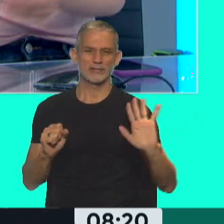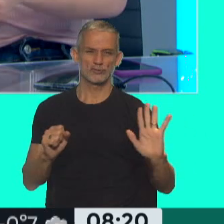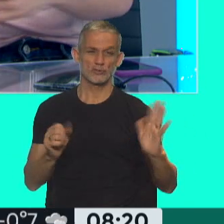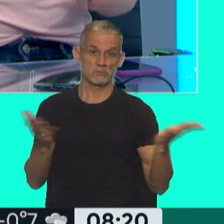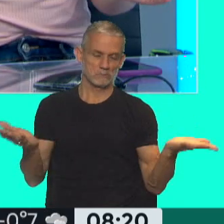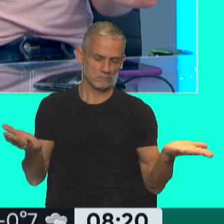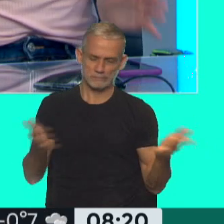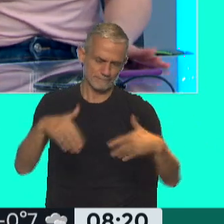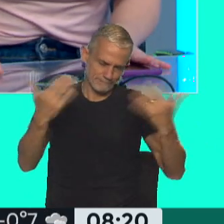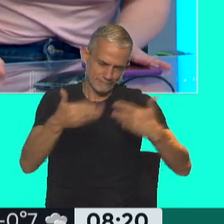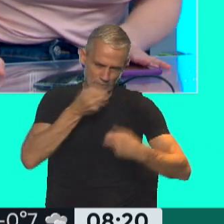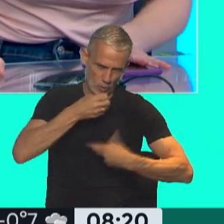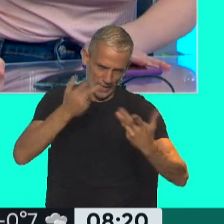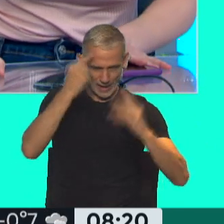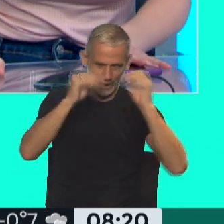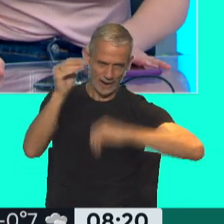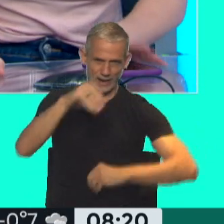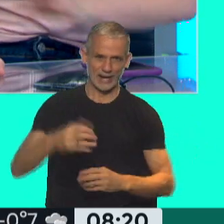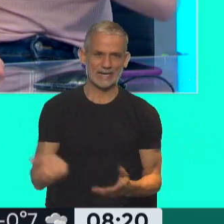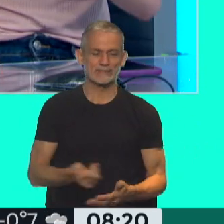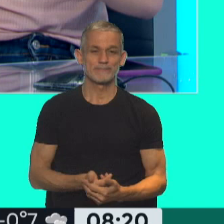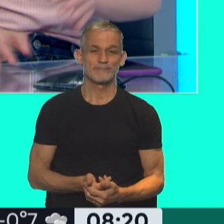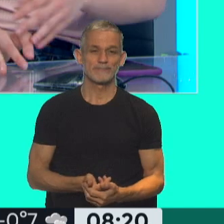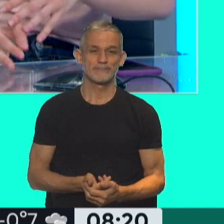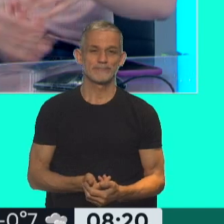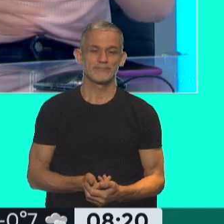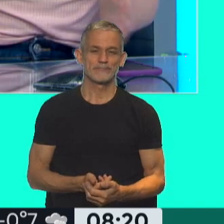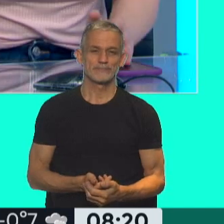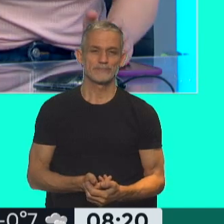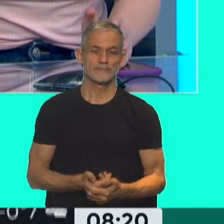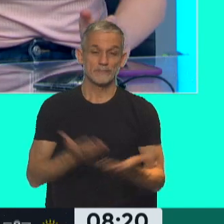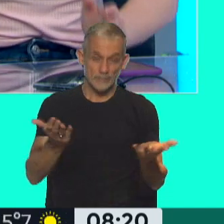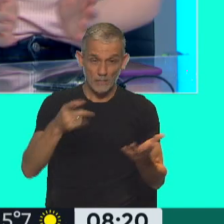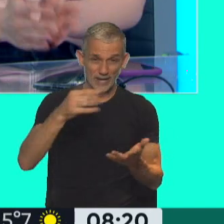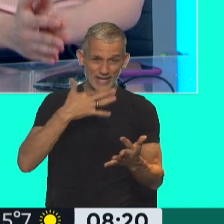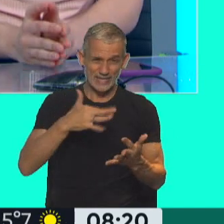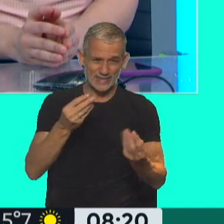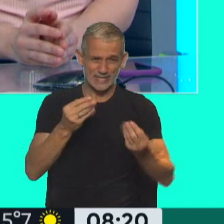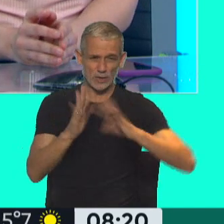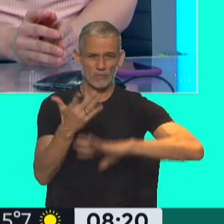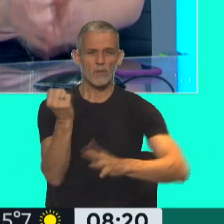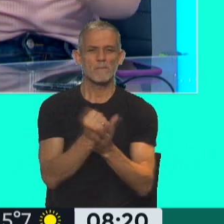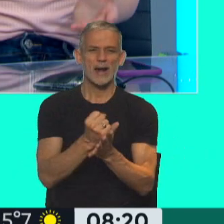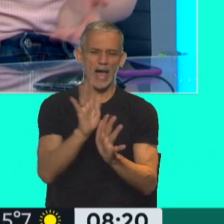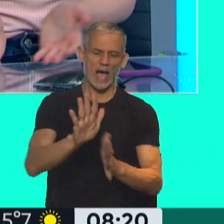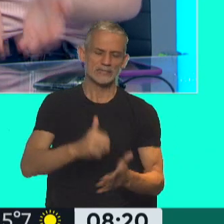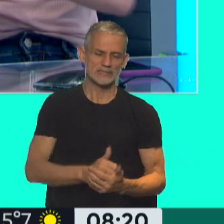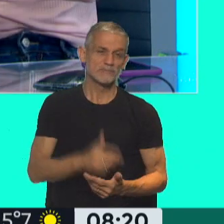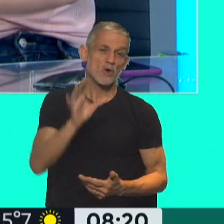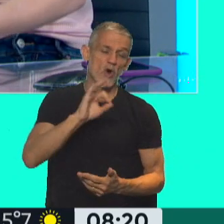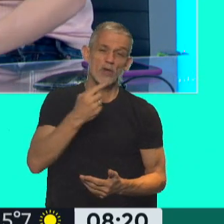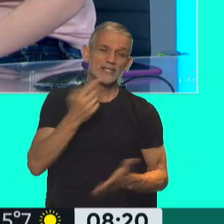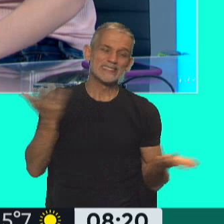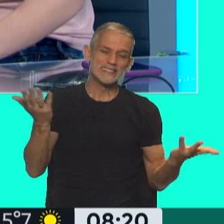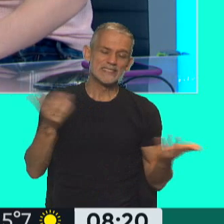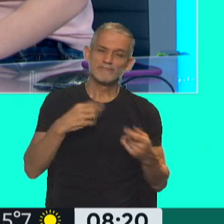Obviamente hay números en este contexto inflacionario surrealistas, pero para que se entienda, muchas marcas hacen eso. O bien te dicen, yo no